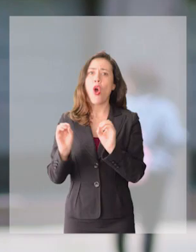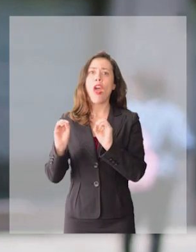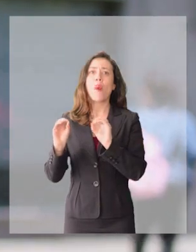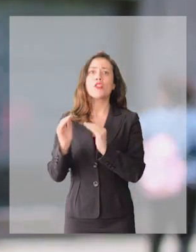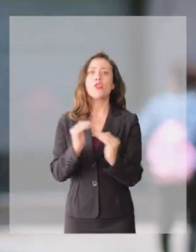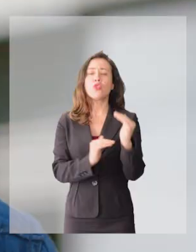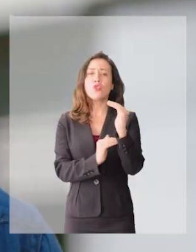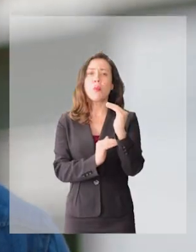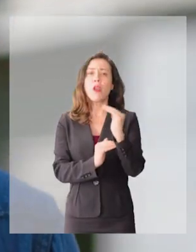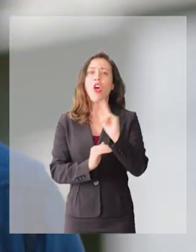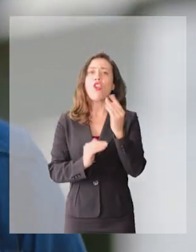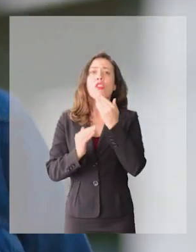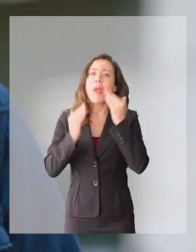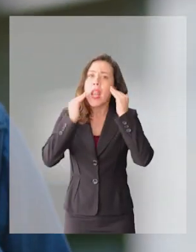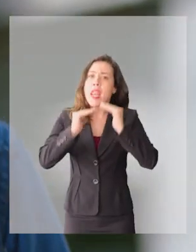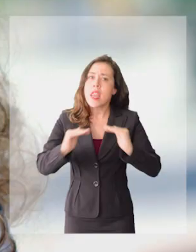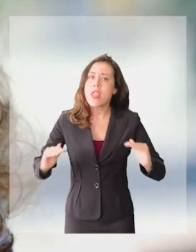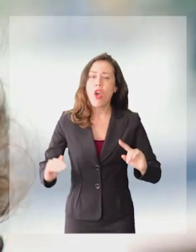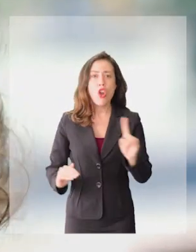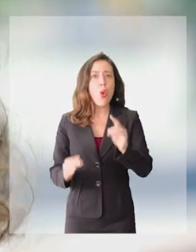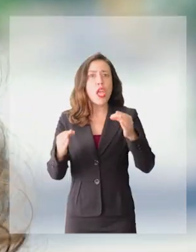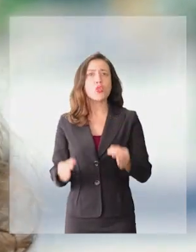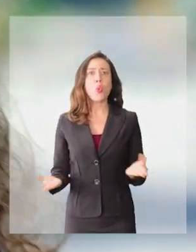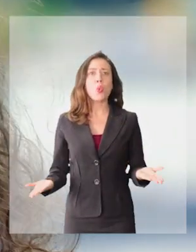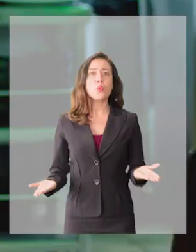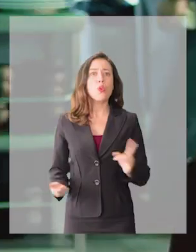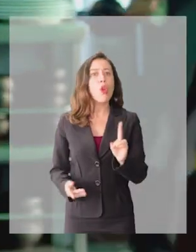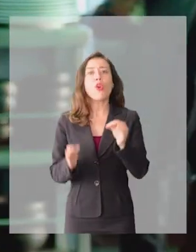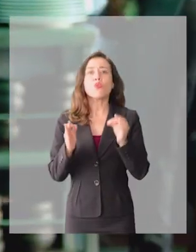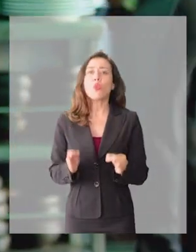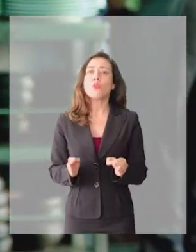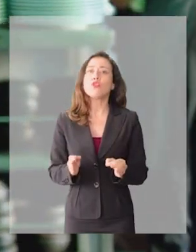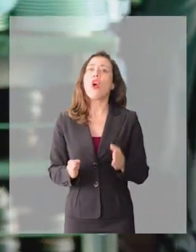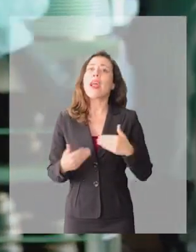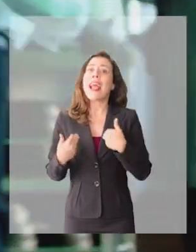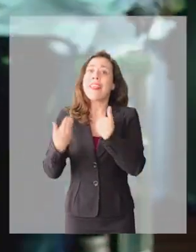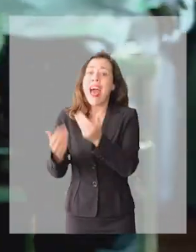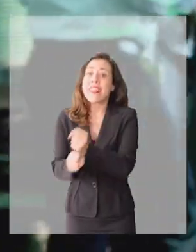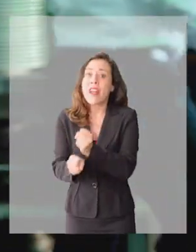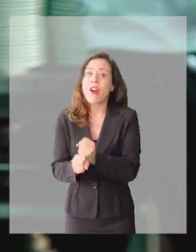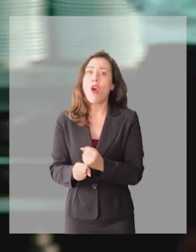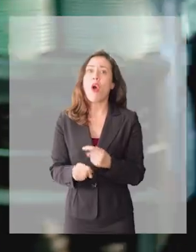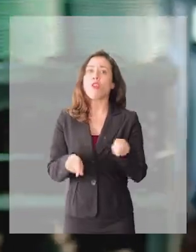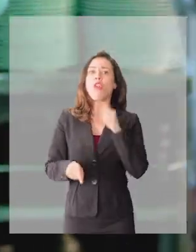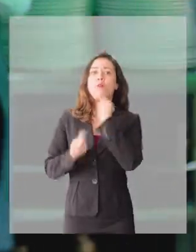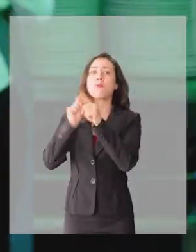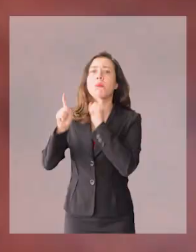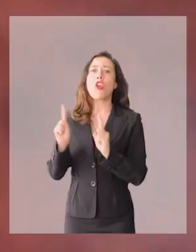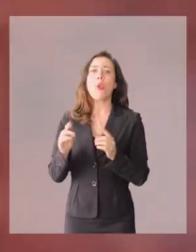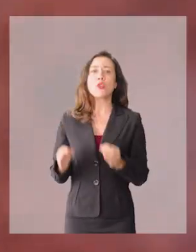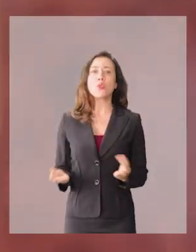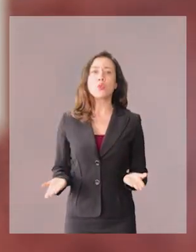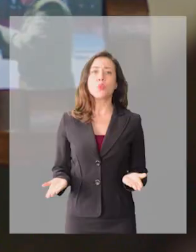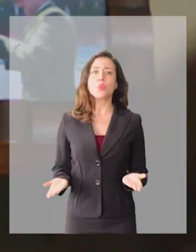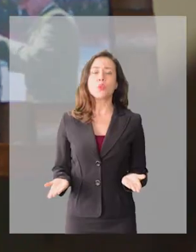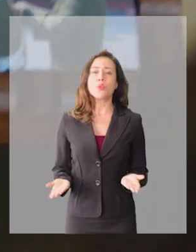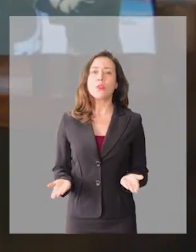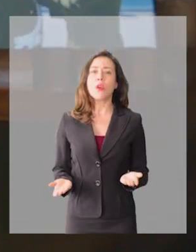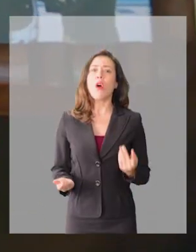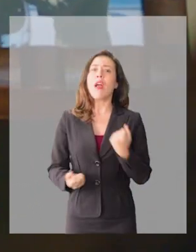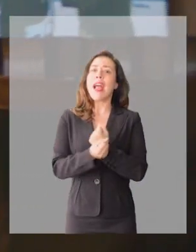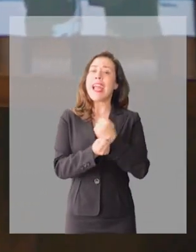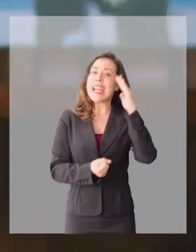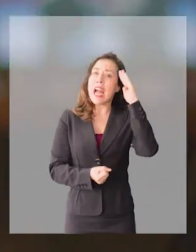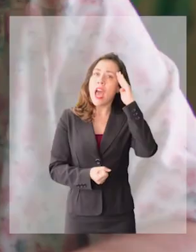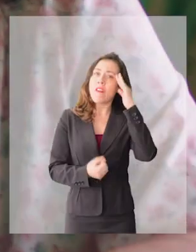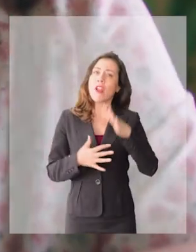solo de la educación superior y no la de los niños. No es justo. No es justo que el que crea trabajo se le trate injusto. No es justo. Y